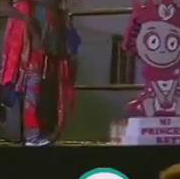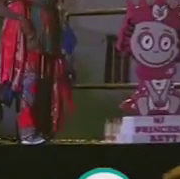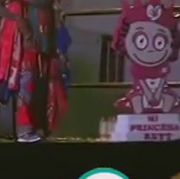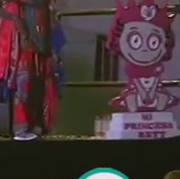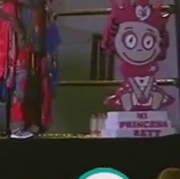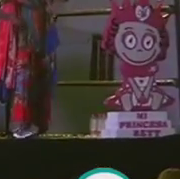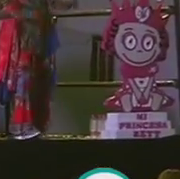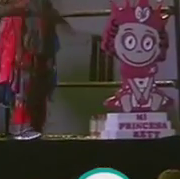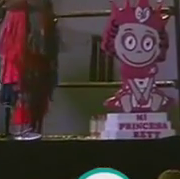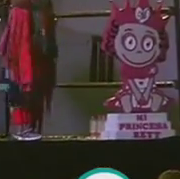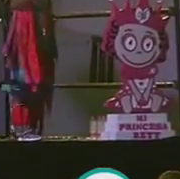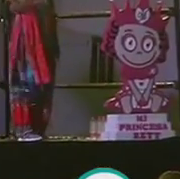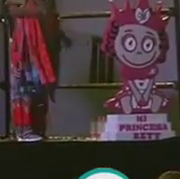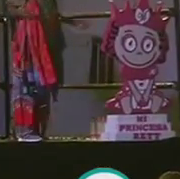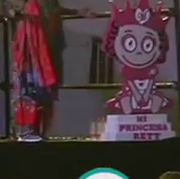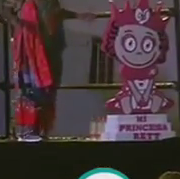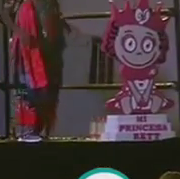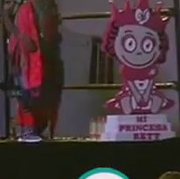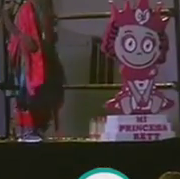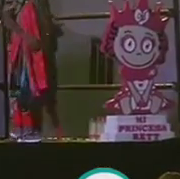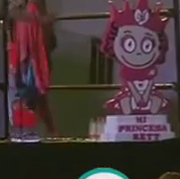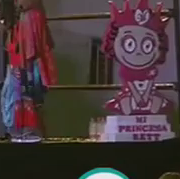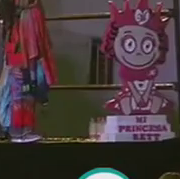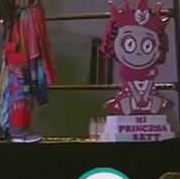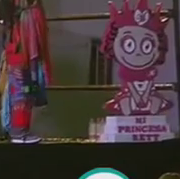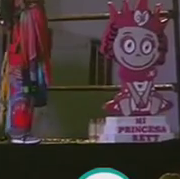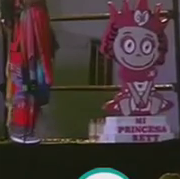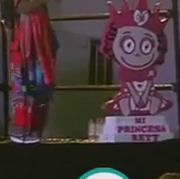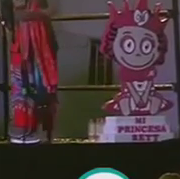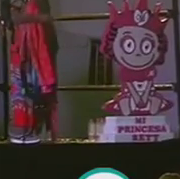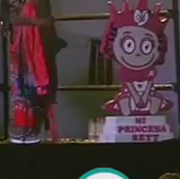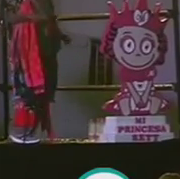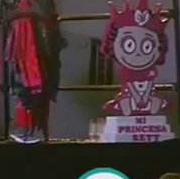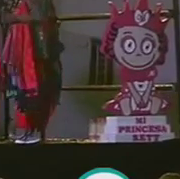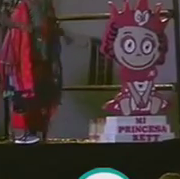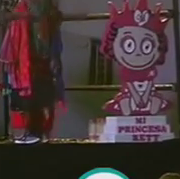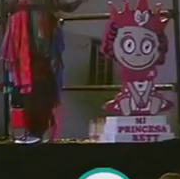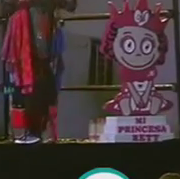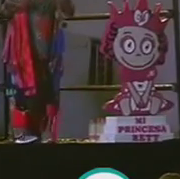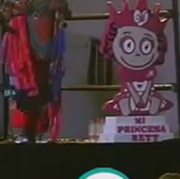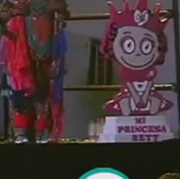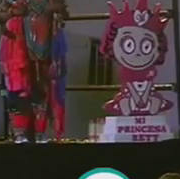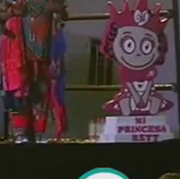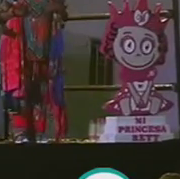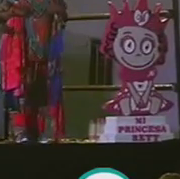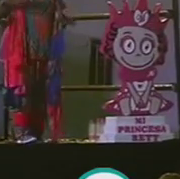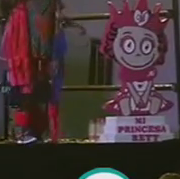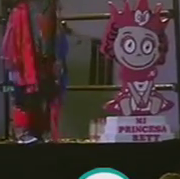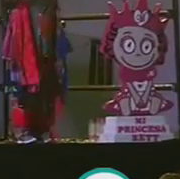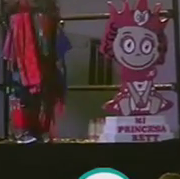Pensé que no iba a gustar nada, y por poquito al final no estoy yo,